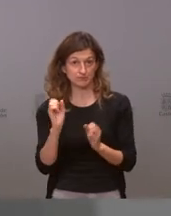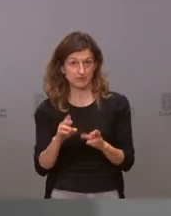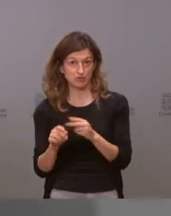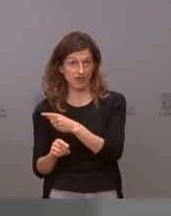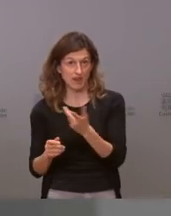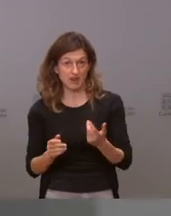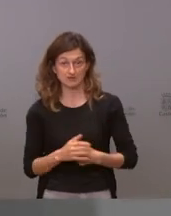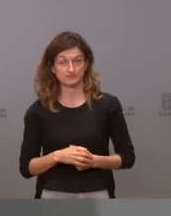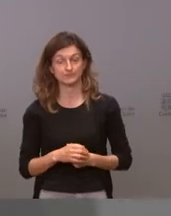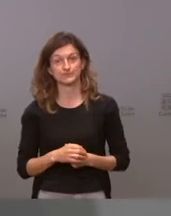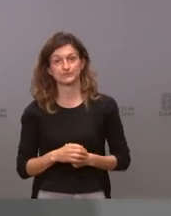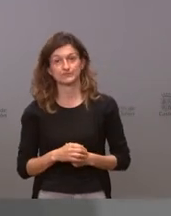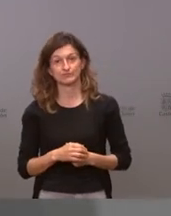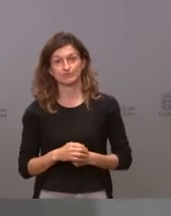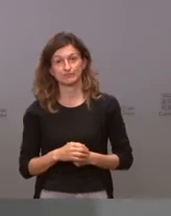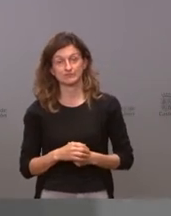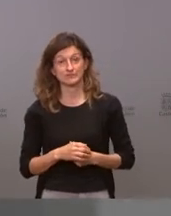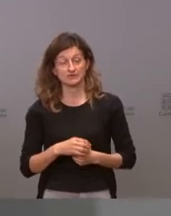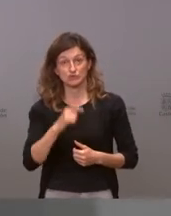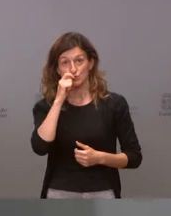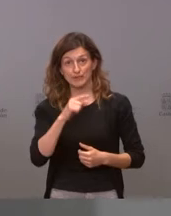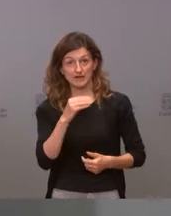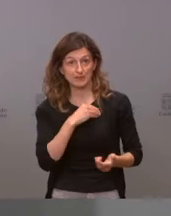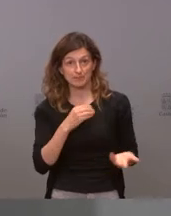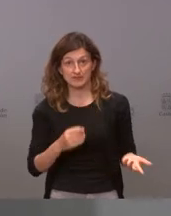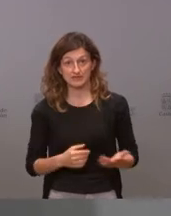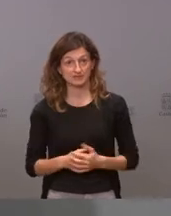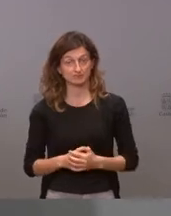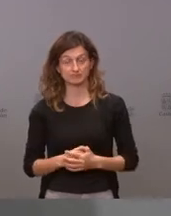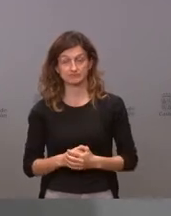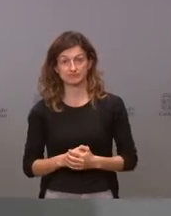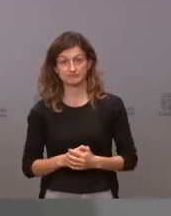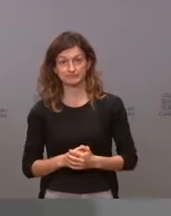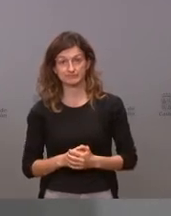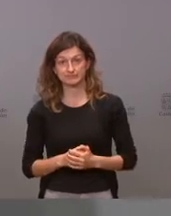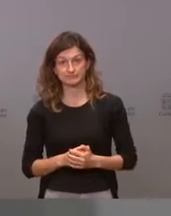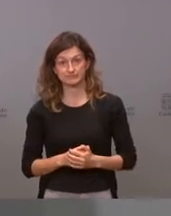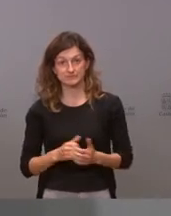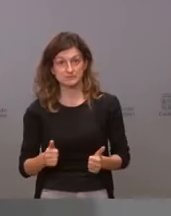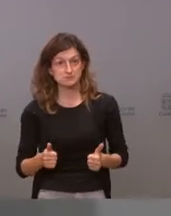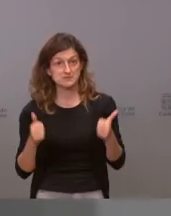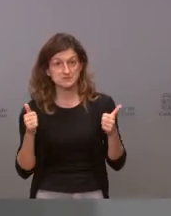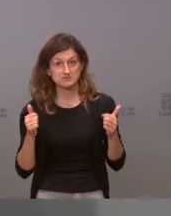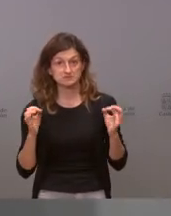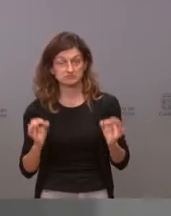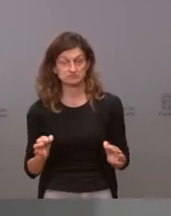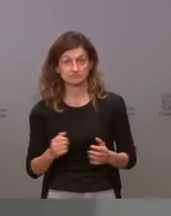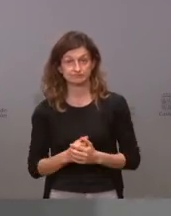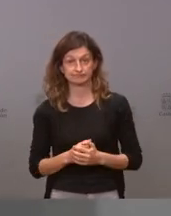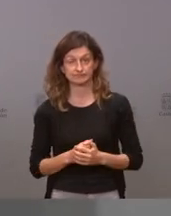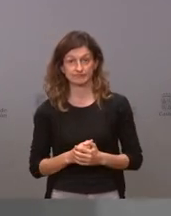yo creo que no me merece la pena y por lo demás bueno es decir que